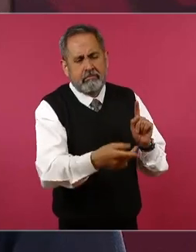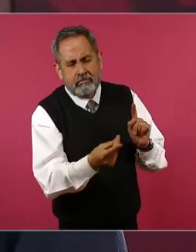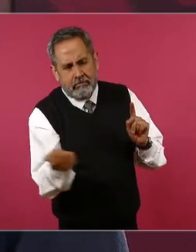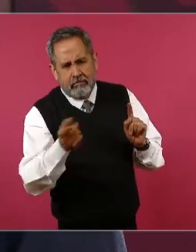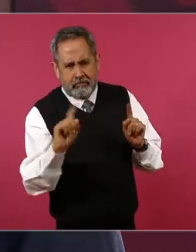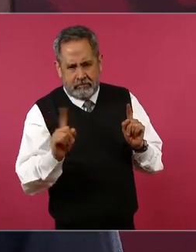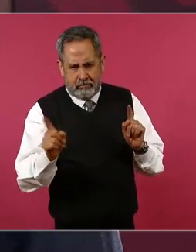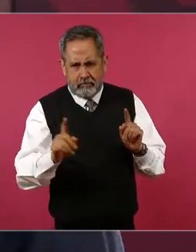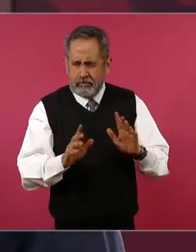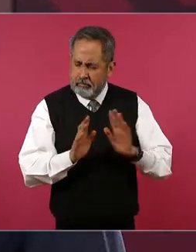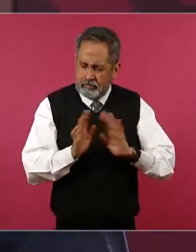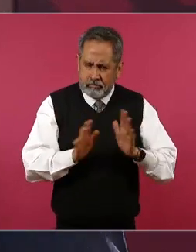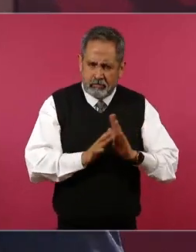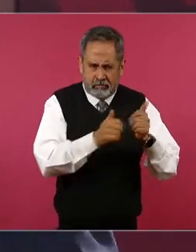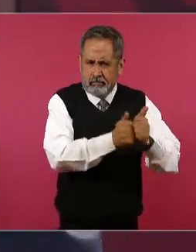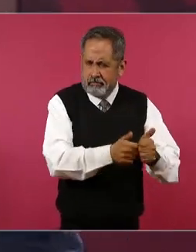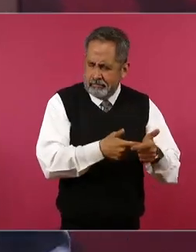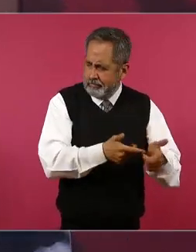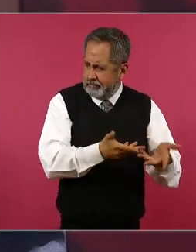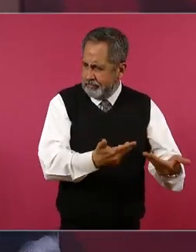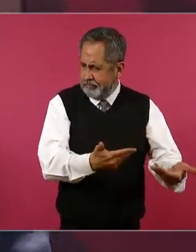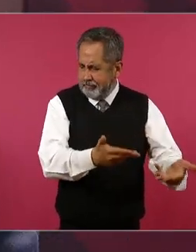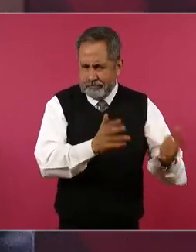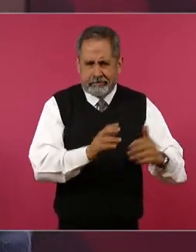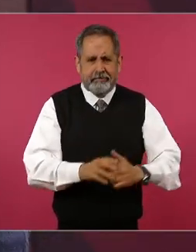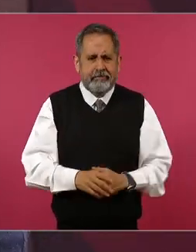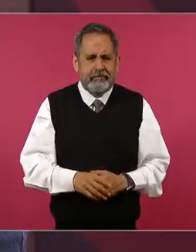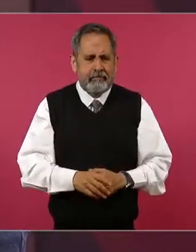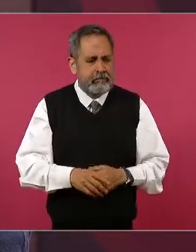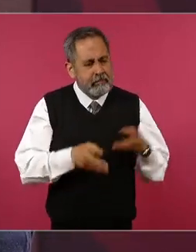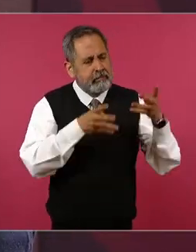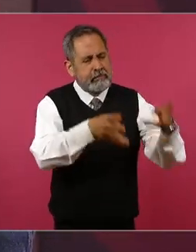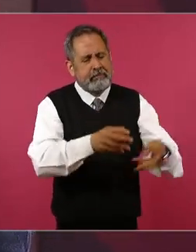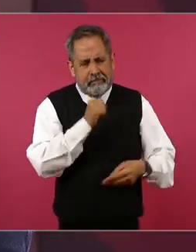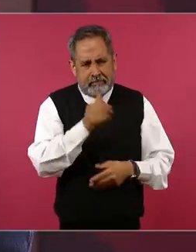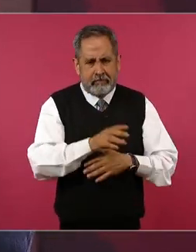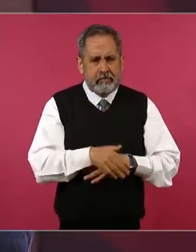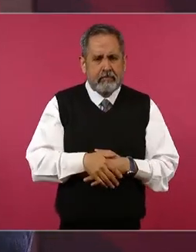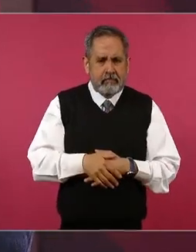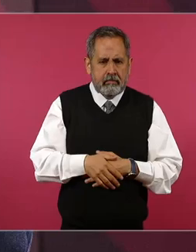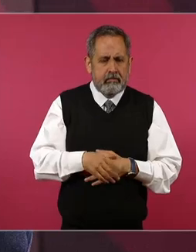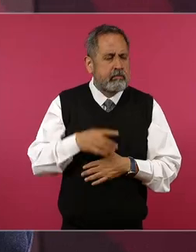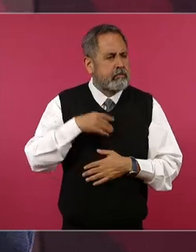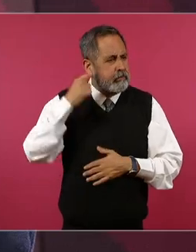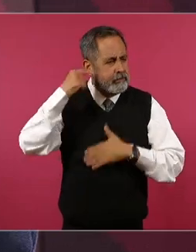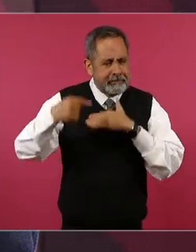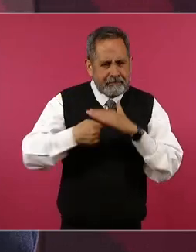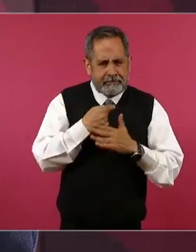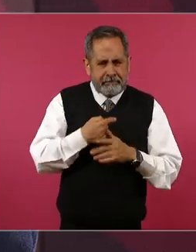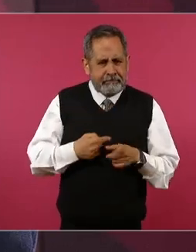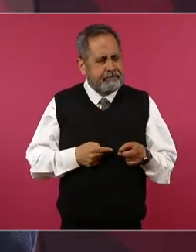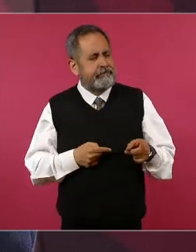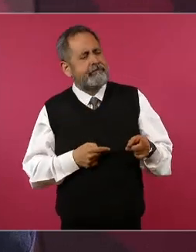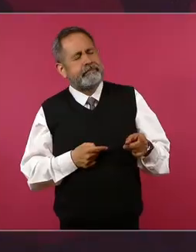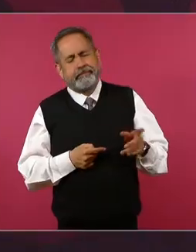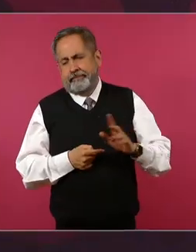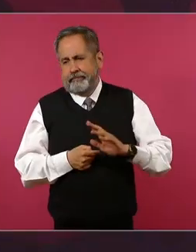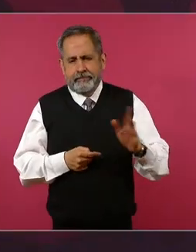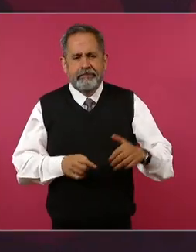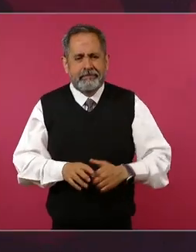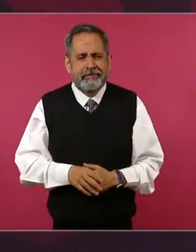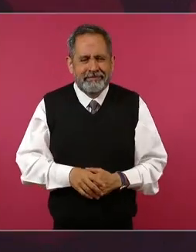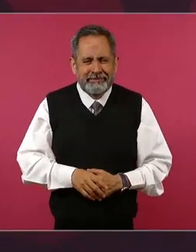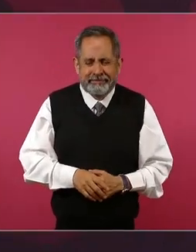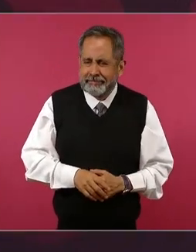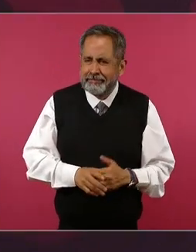que no les no les diga nada yo me enteré de eso porque